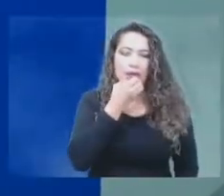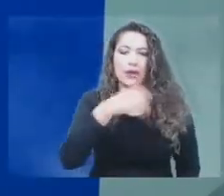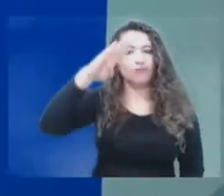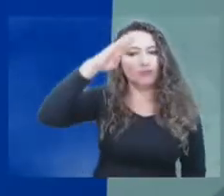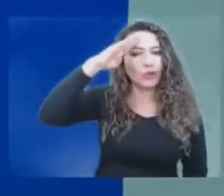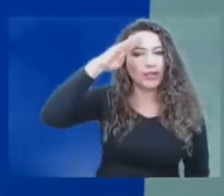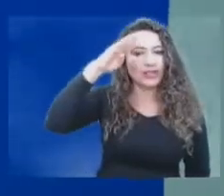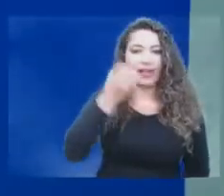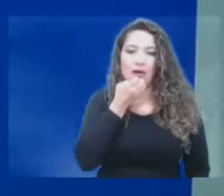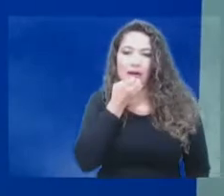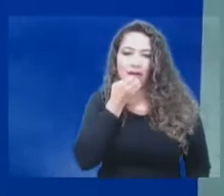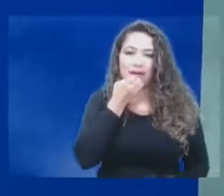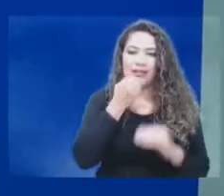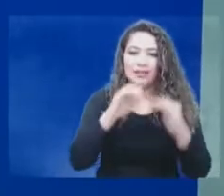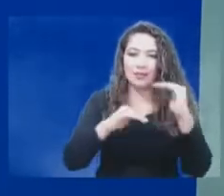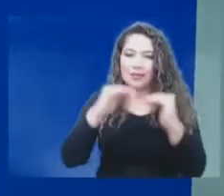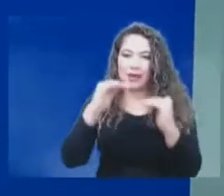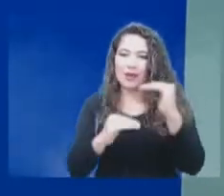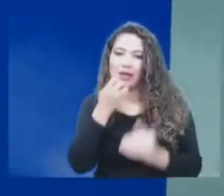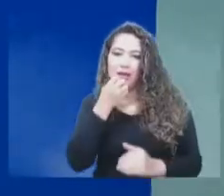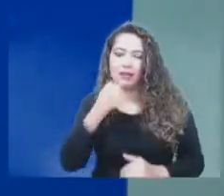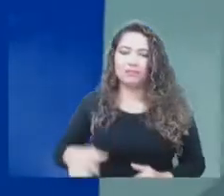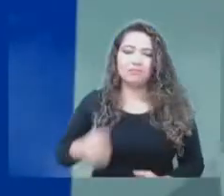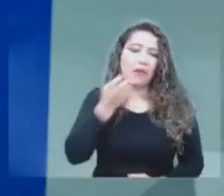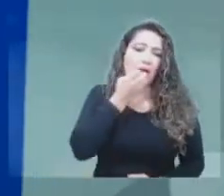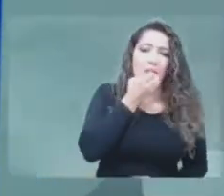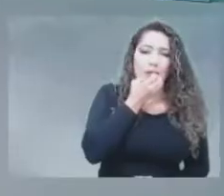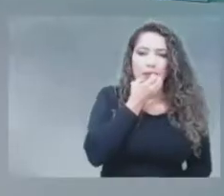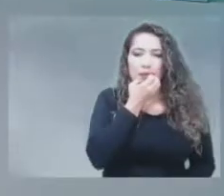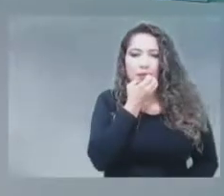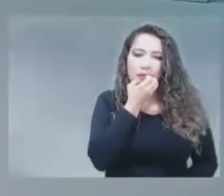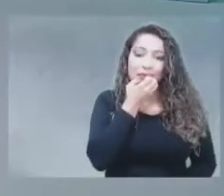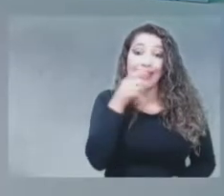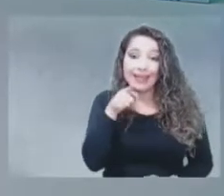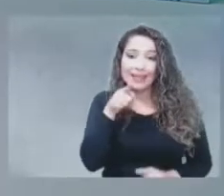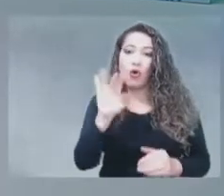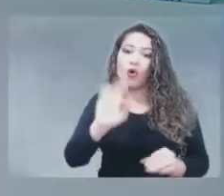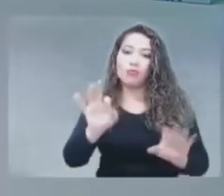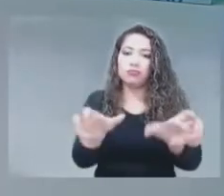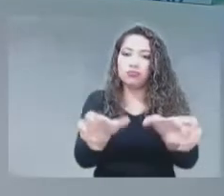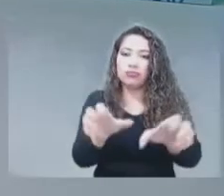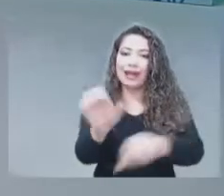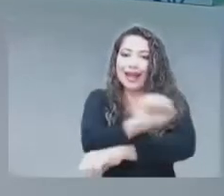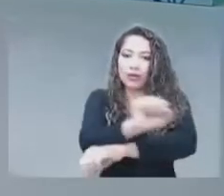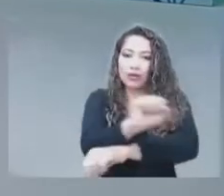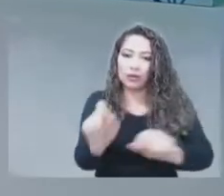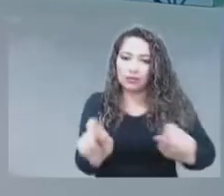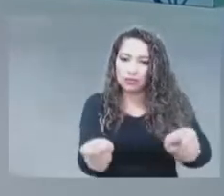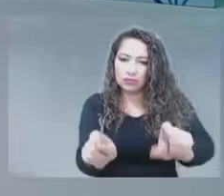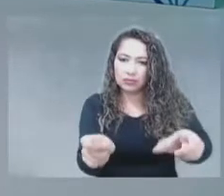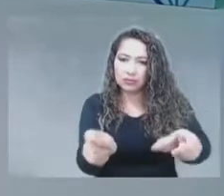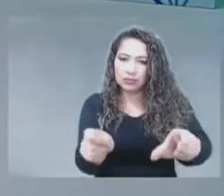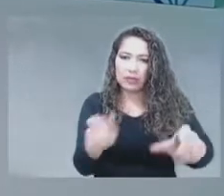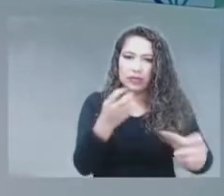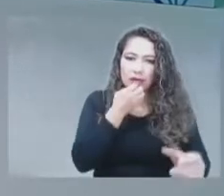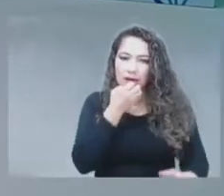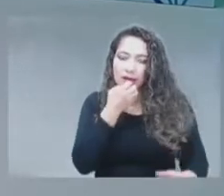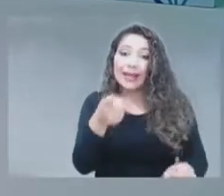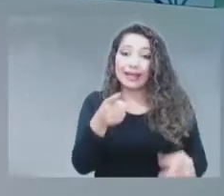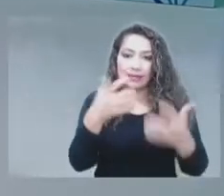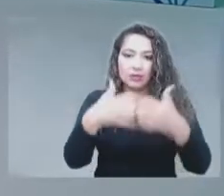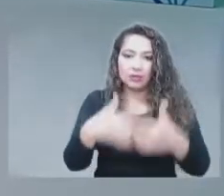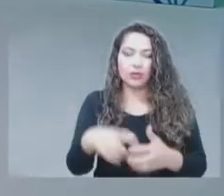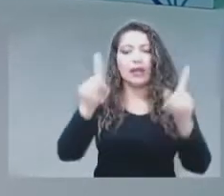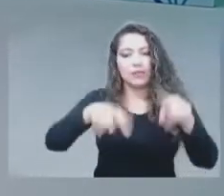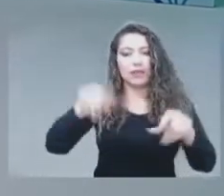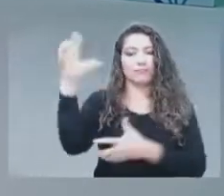esos radios portátiles o vehiculares en la industria en general. Y también para el servicio satelital. Ahí hay un avance